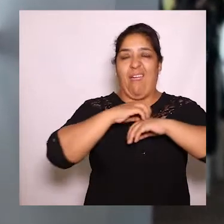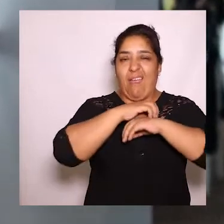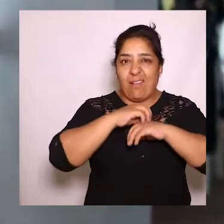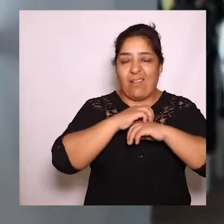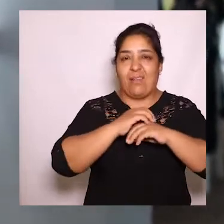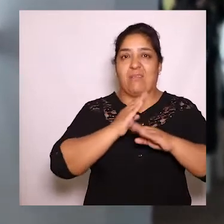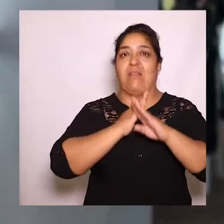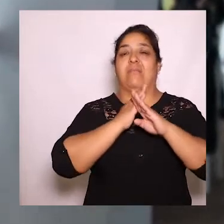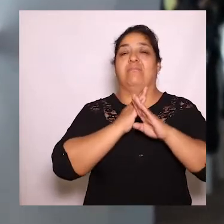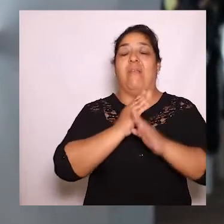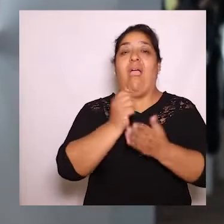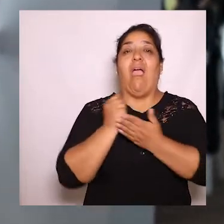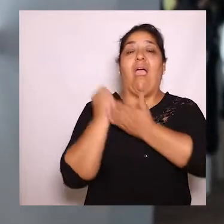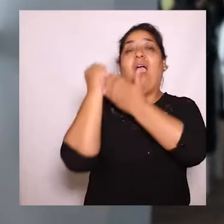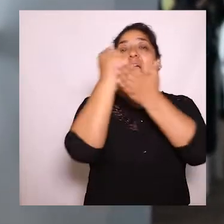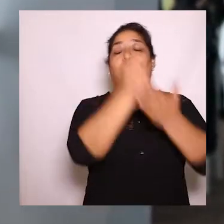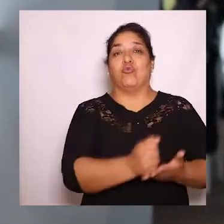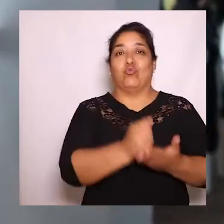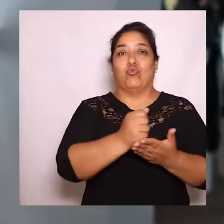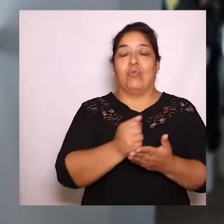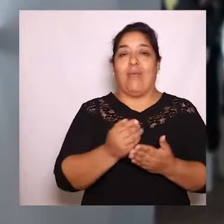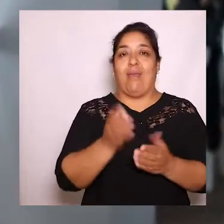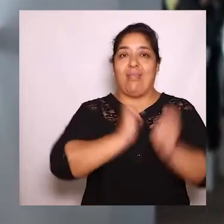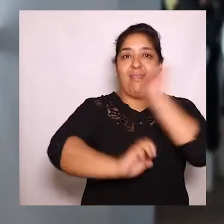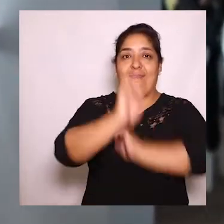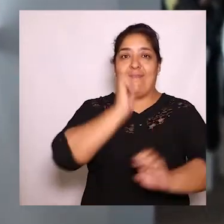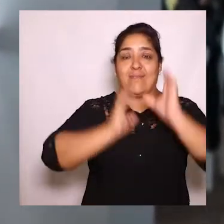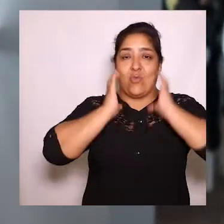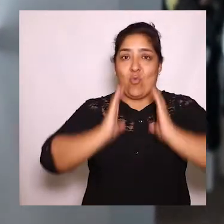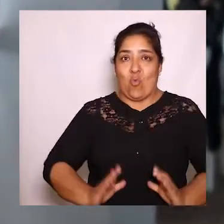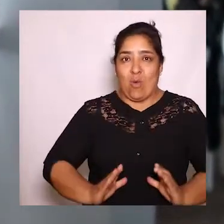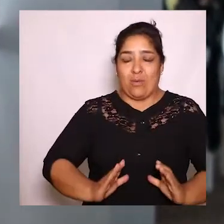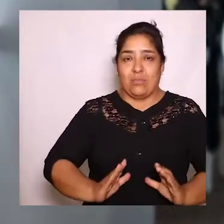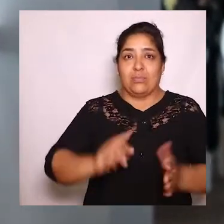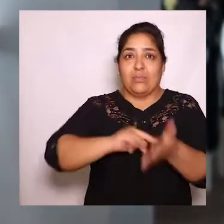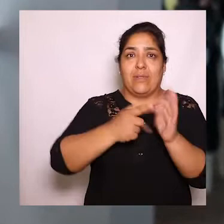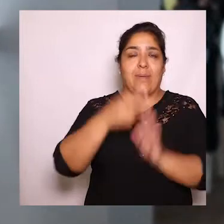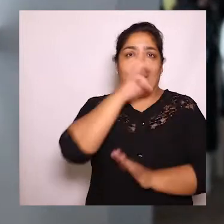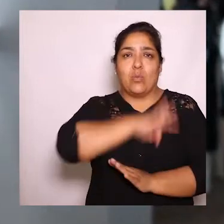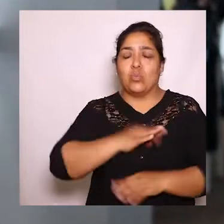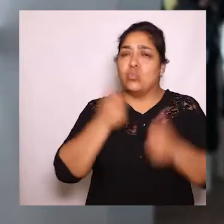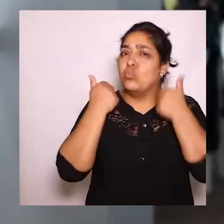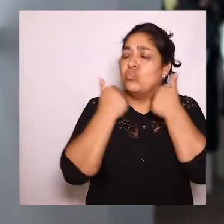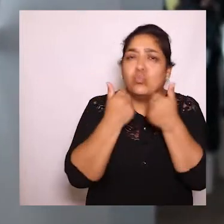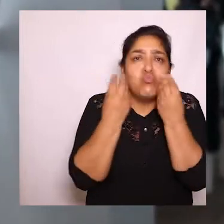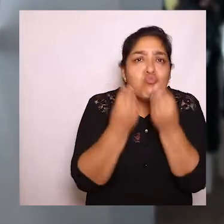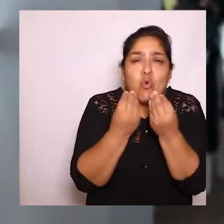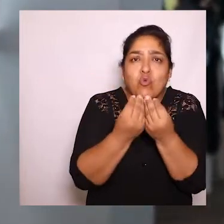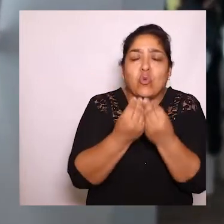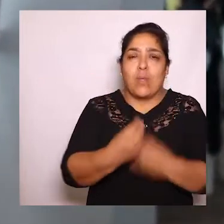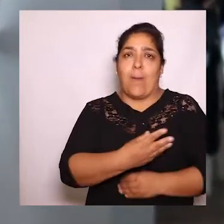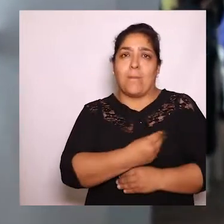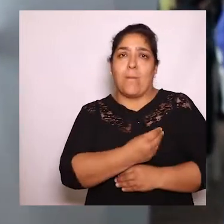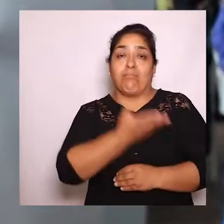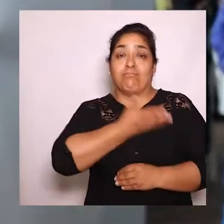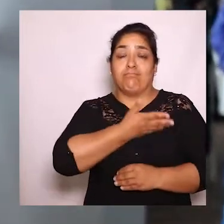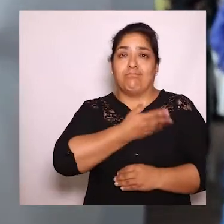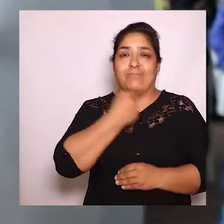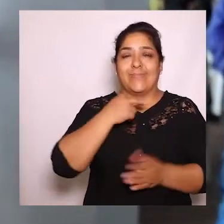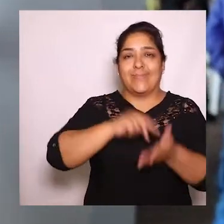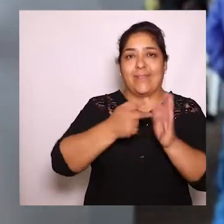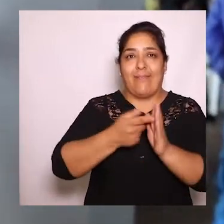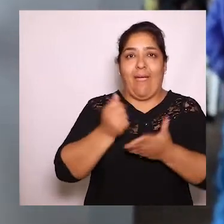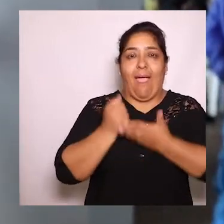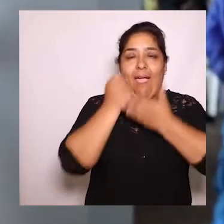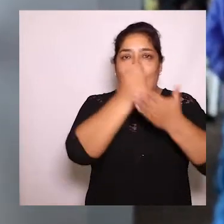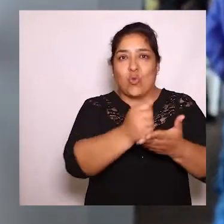al niño, también de problemas de inmunodeficiencia, tiene demasiadas ventajas y además la